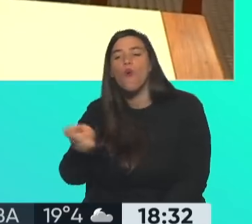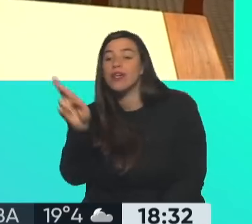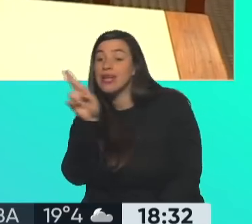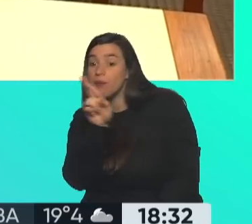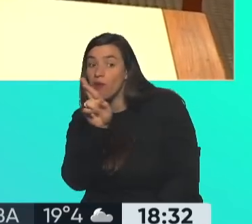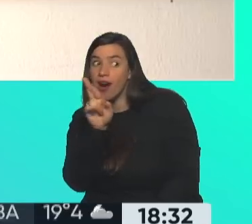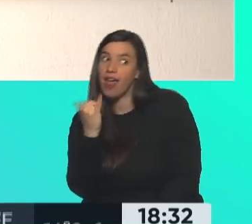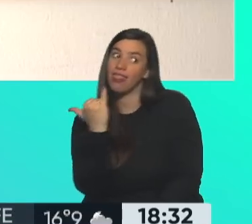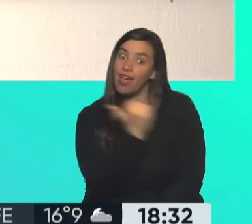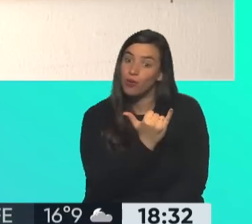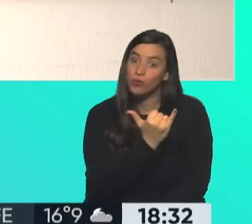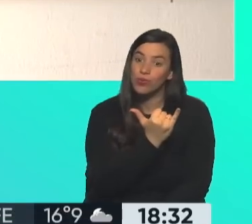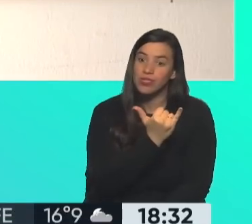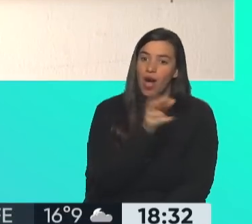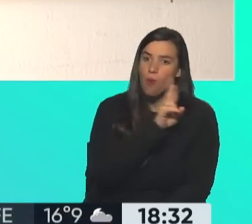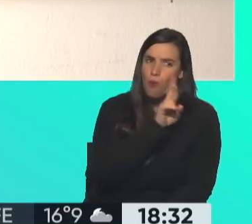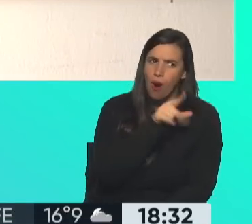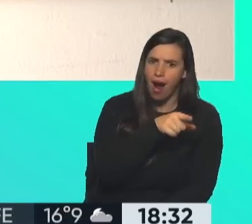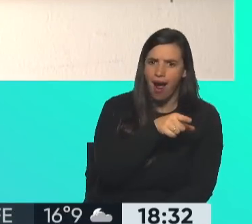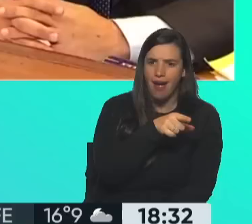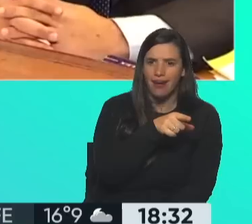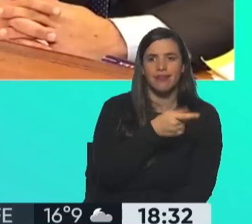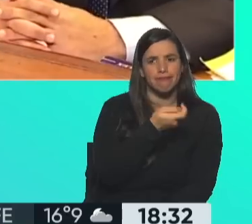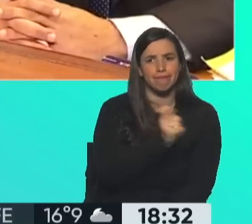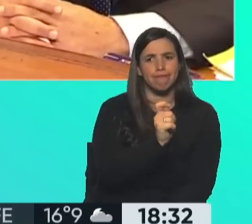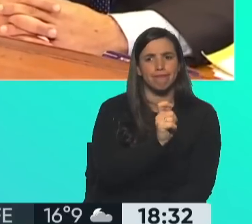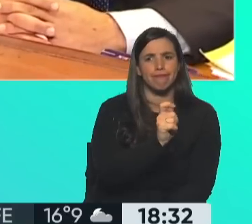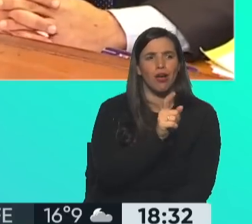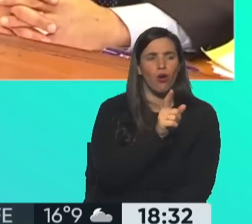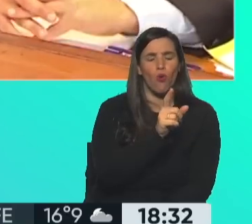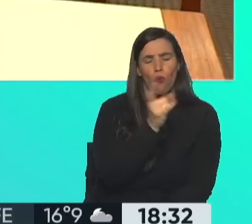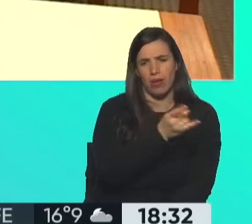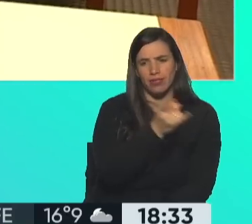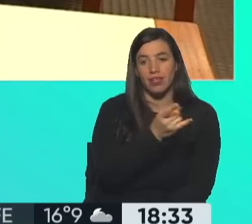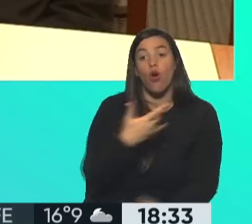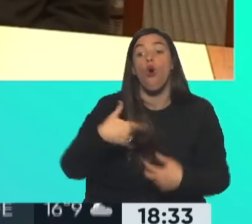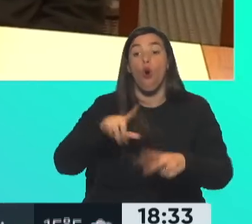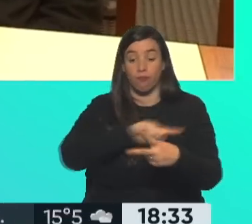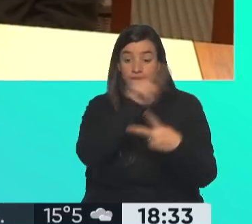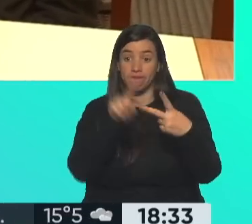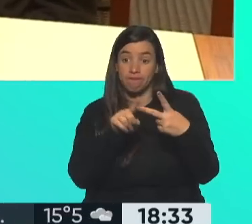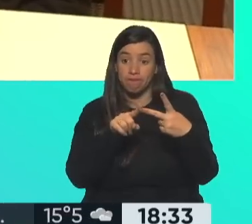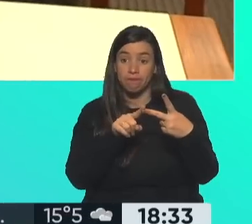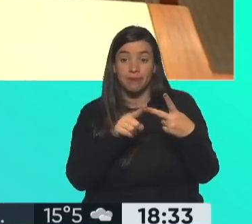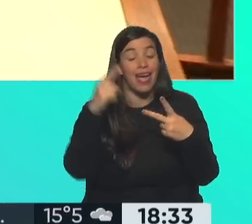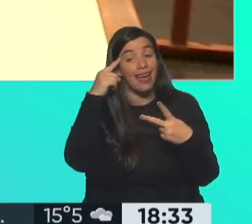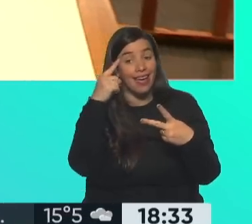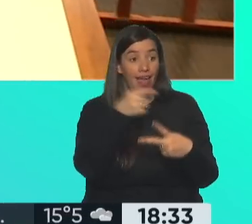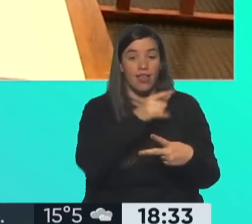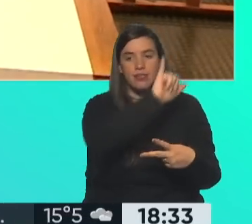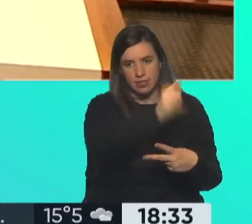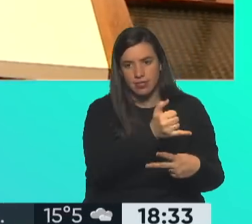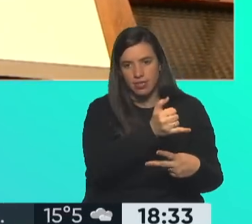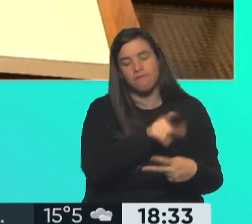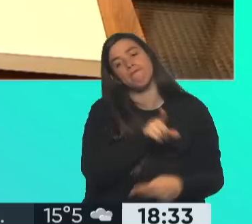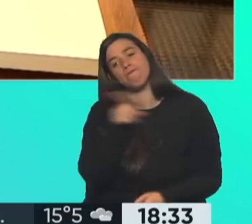o le debería creer, en la segunda alternativa, a Daniela Cortés en su calidad de víctima. Entonces la condena para Villa